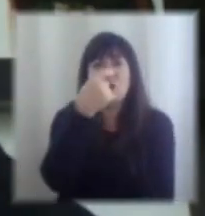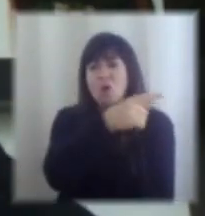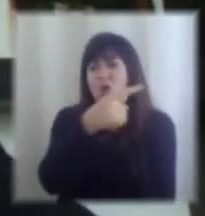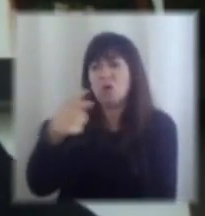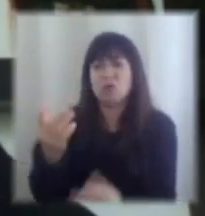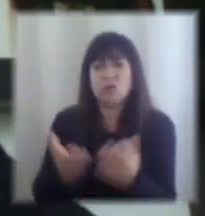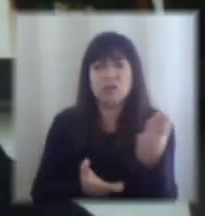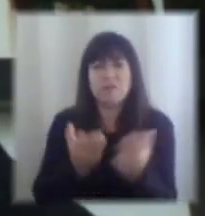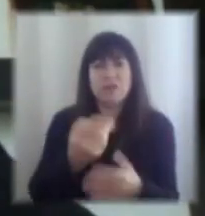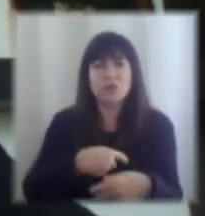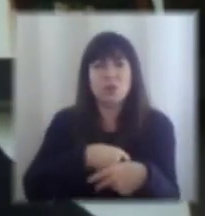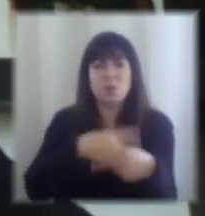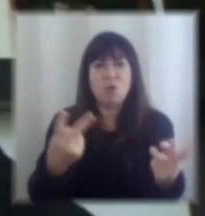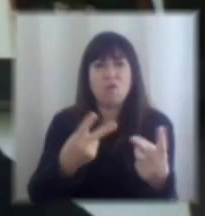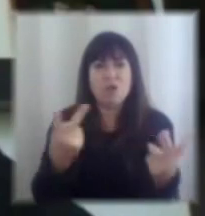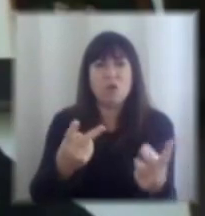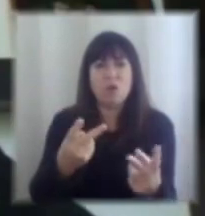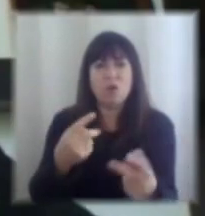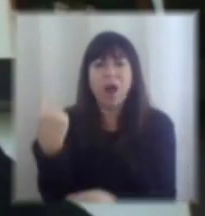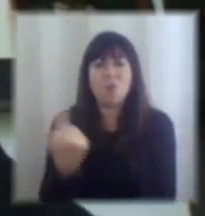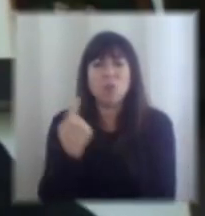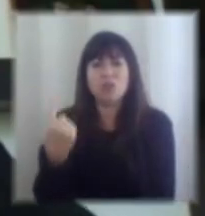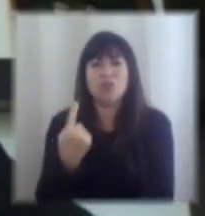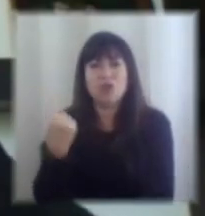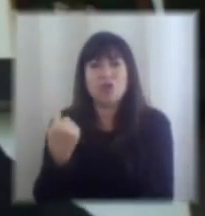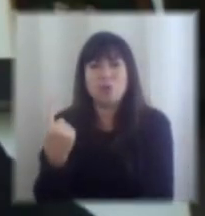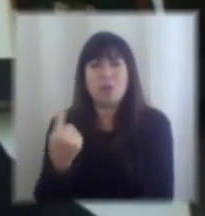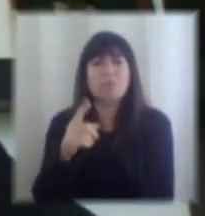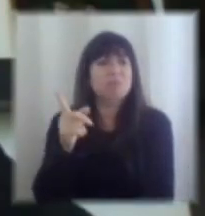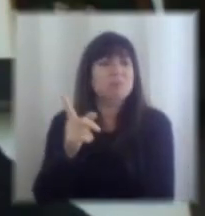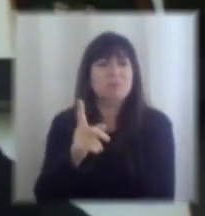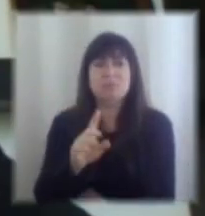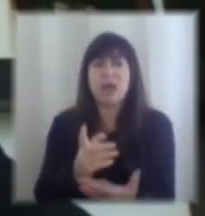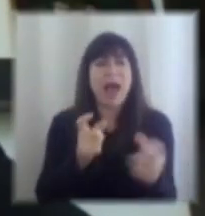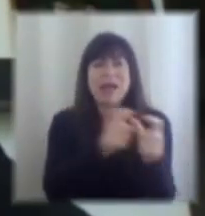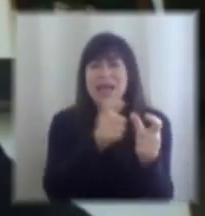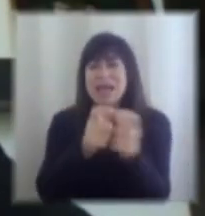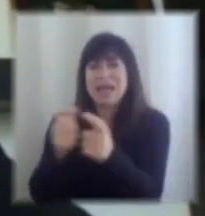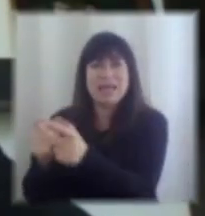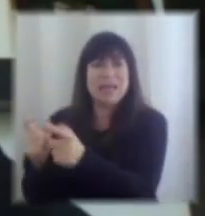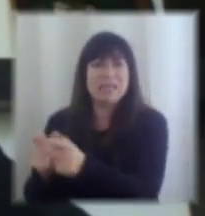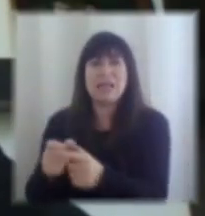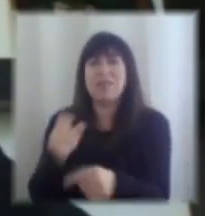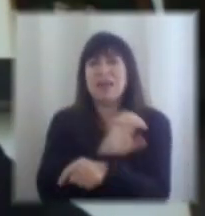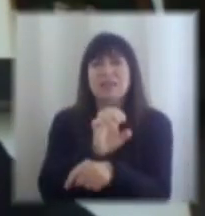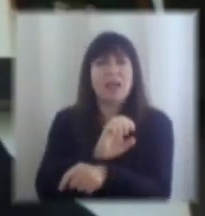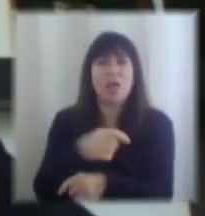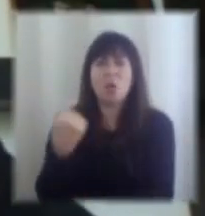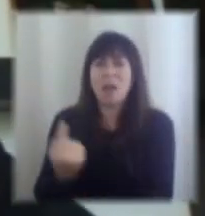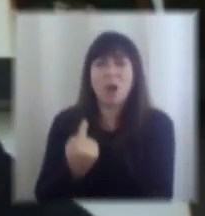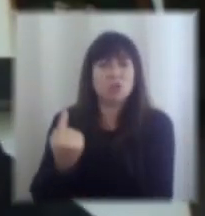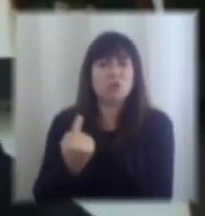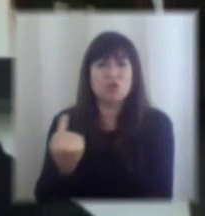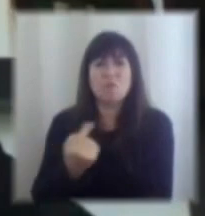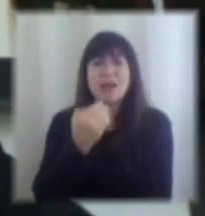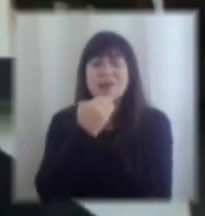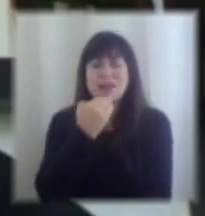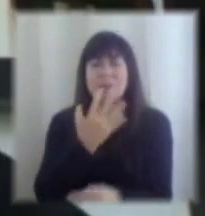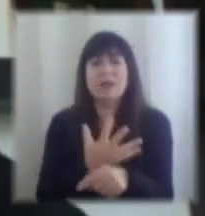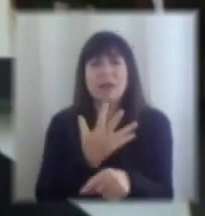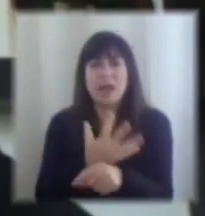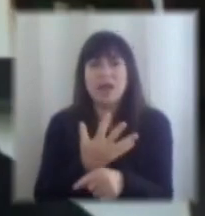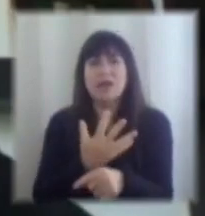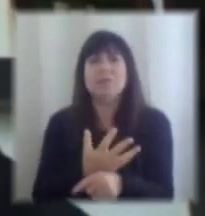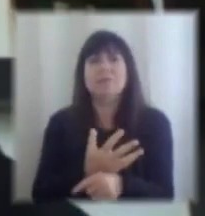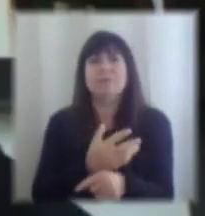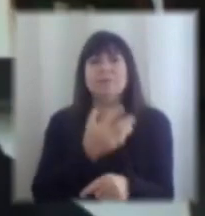que trasciende los ciclos políticos en fin hay también una serie de agencias del Estado que tienen mayores grados de autonomía del ciclo político y también